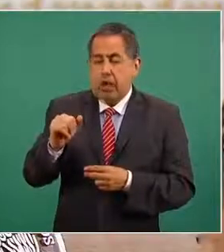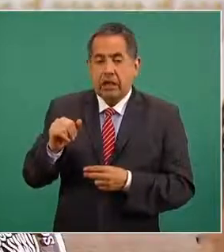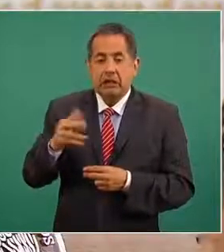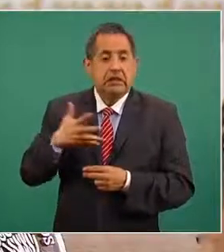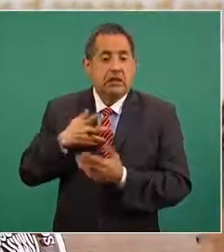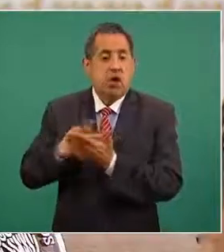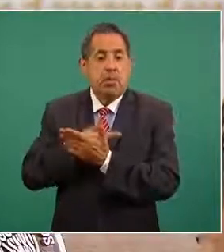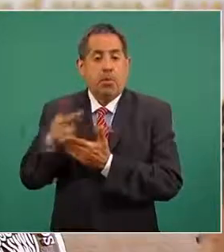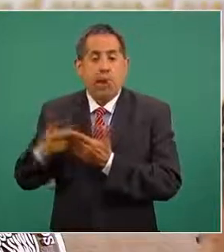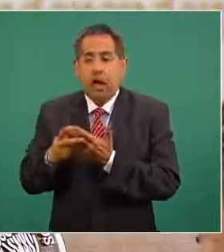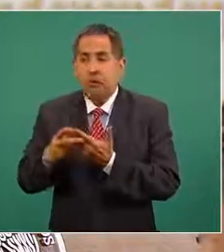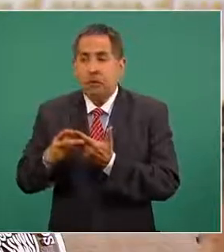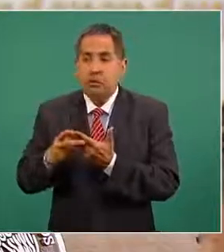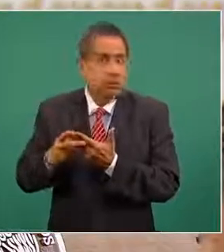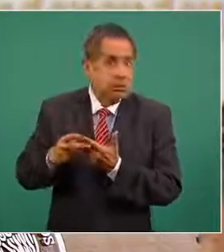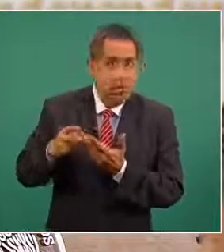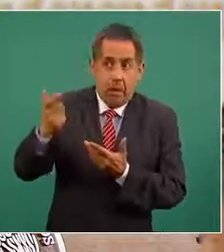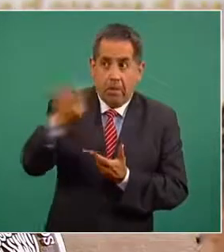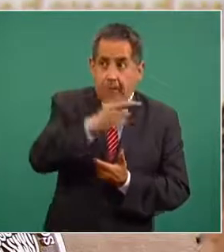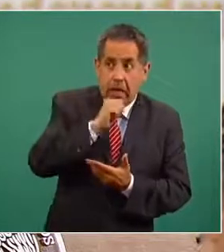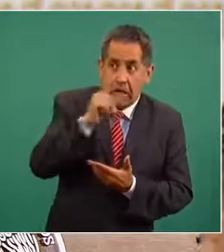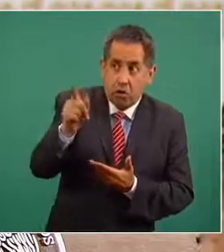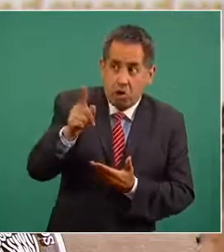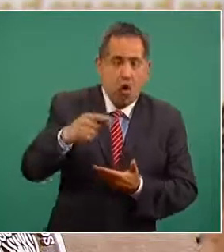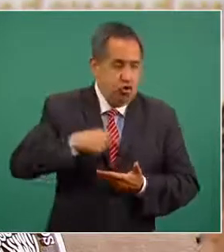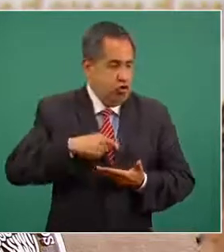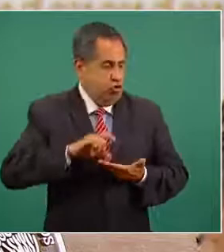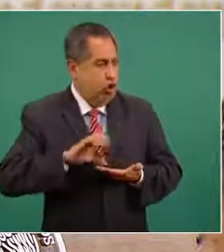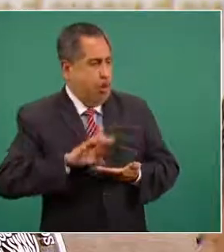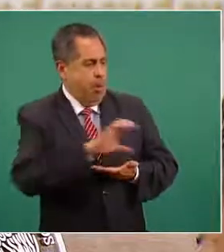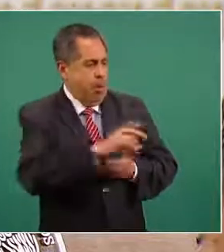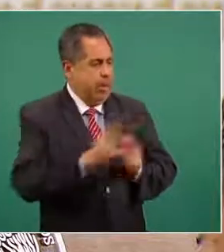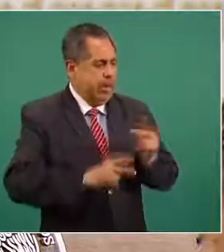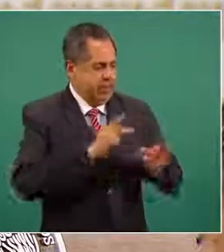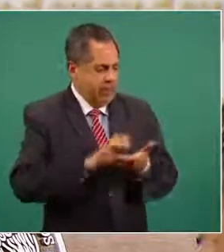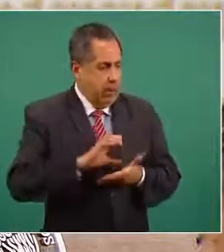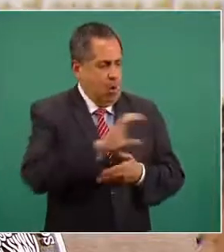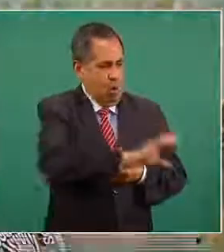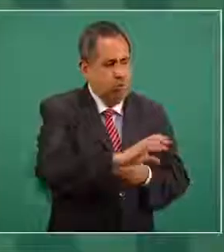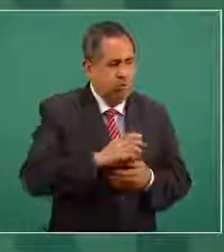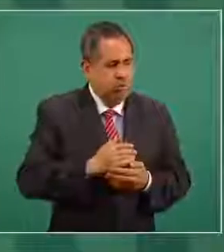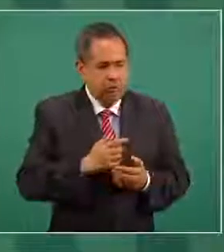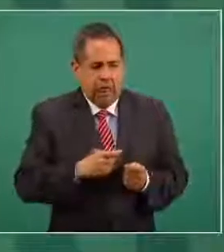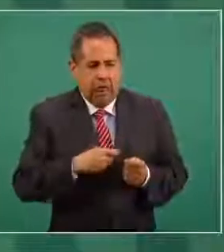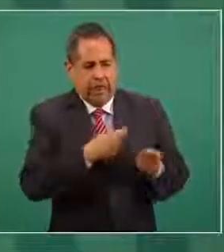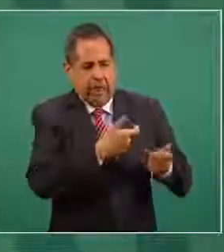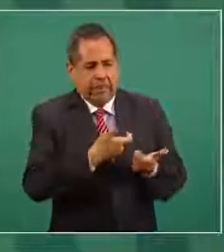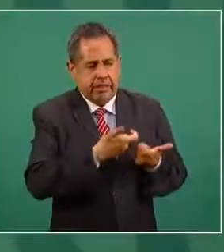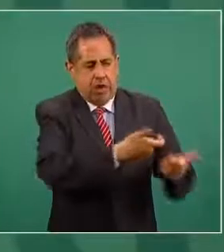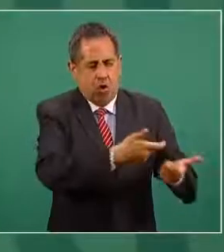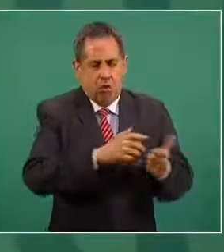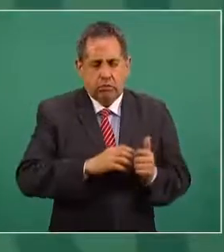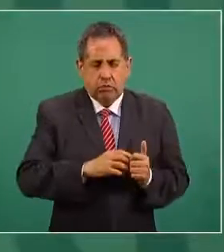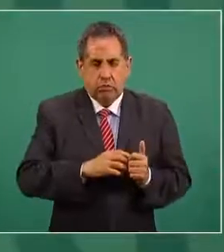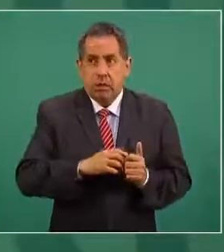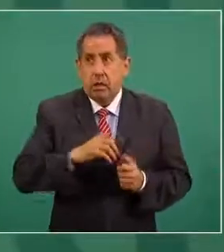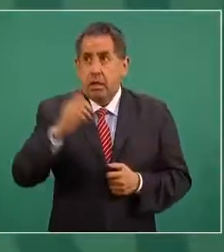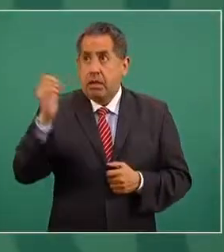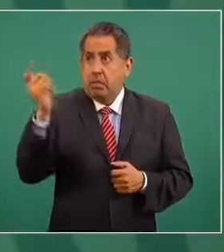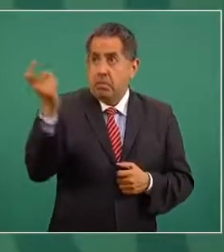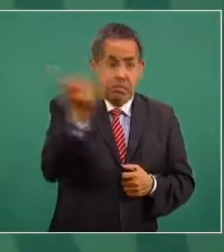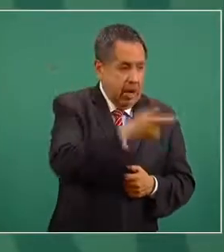programas para apoyar a proveedores para que no tengan dificultad